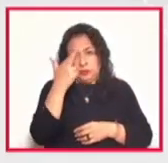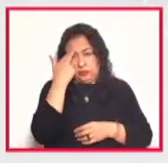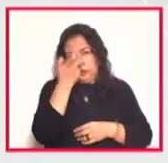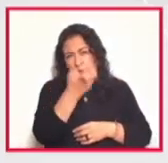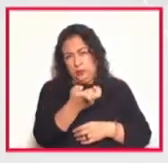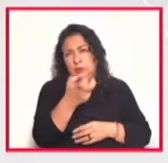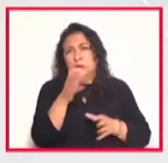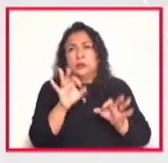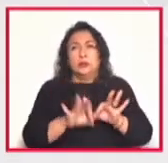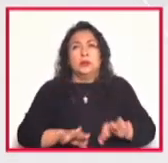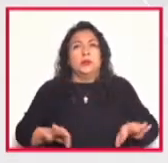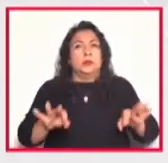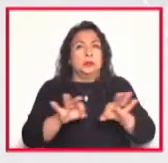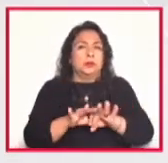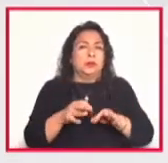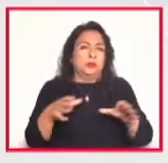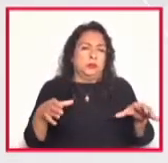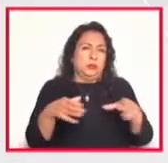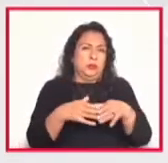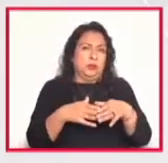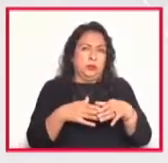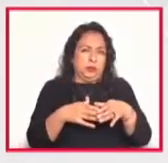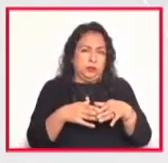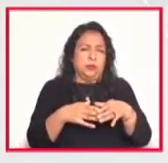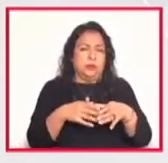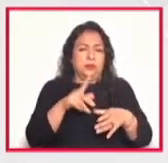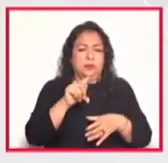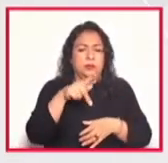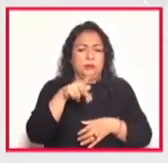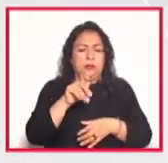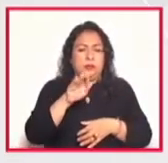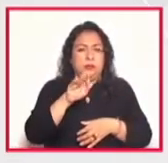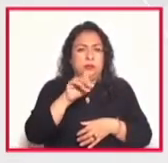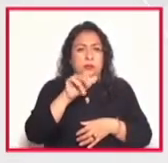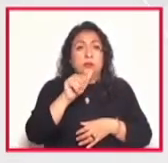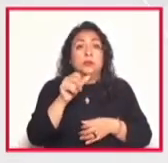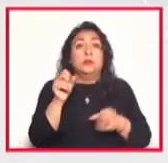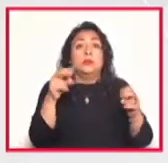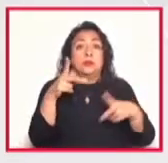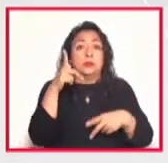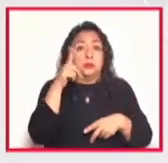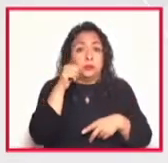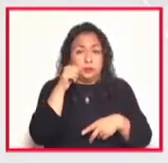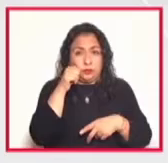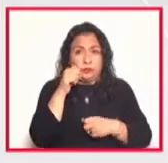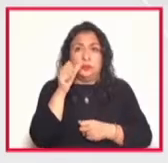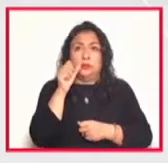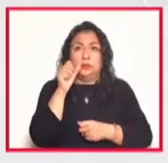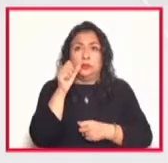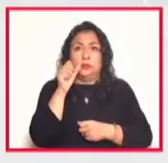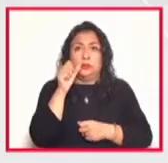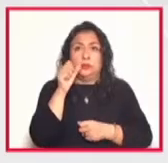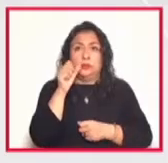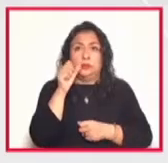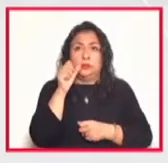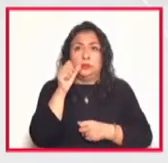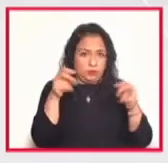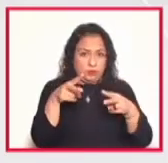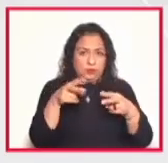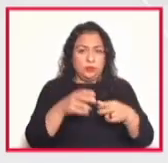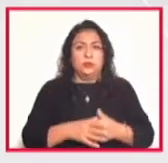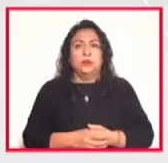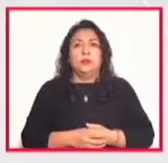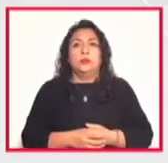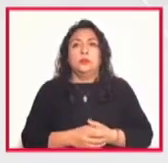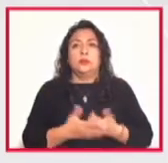fundamental de este género que es Take Five que lo disfruten y nos vemos mañana amigo así es nos vemos el día de mañana se